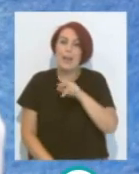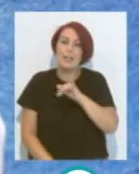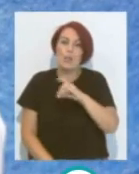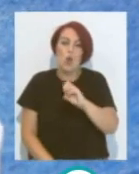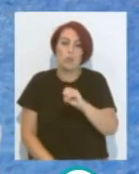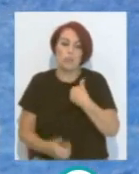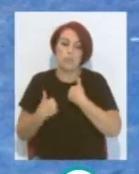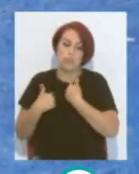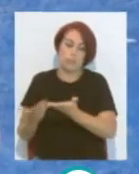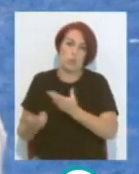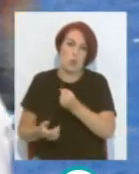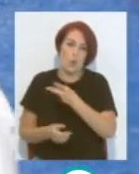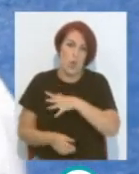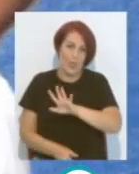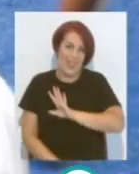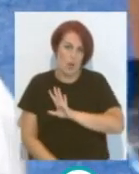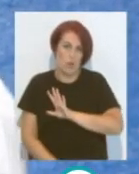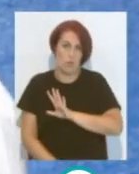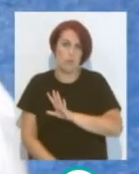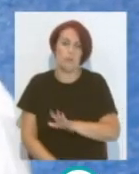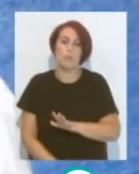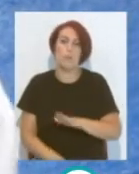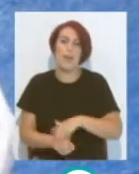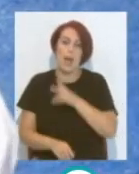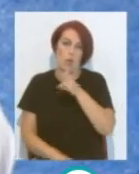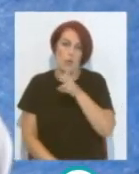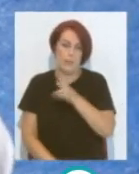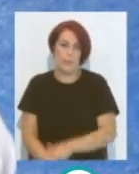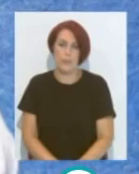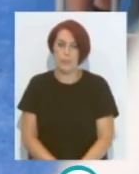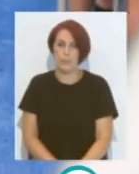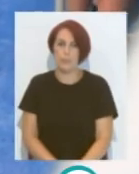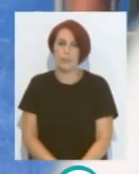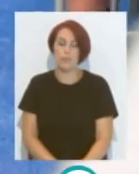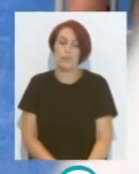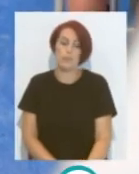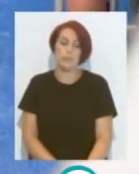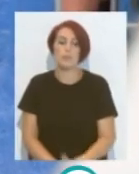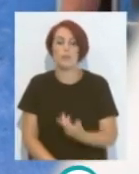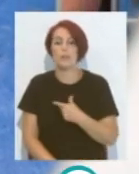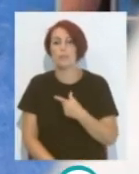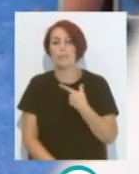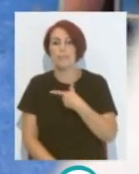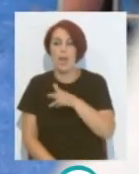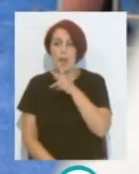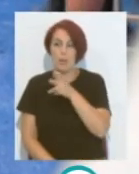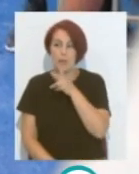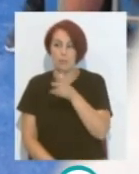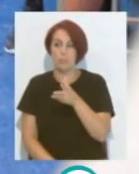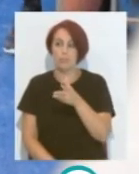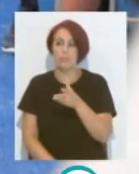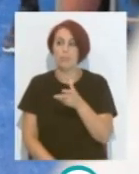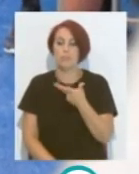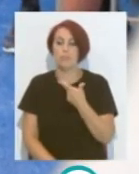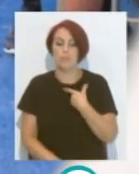a ceder Su número 5 A Haroyan O sea que El armenio Seguramente Sale